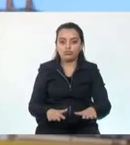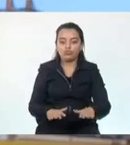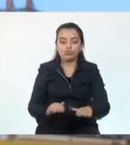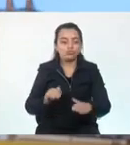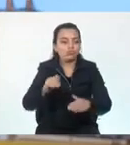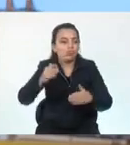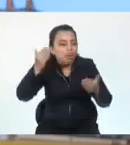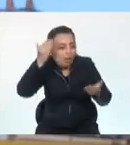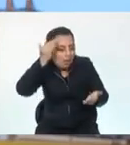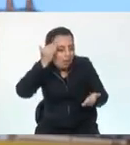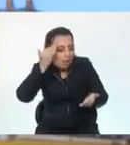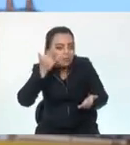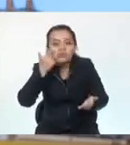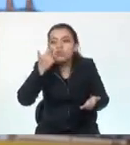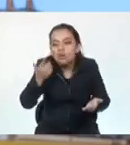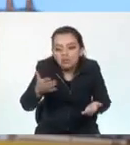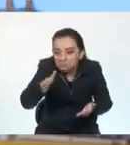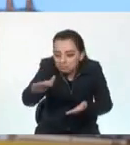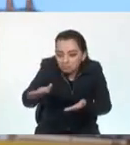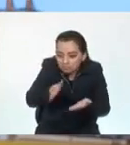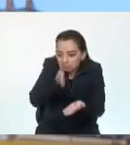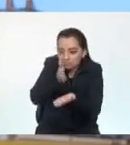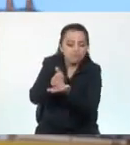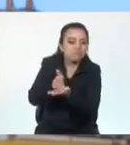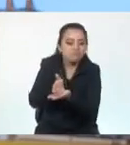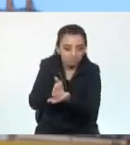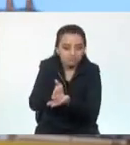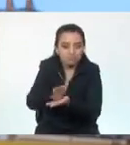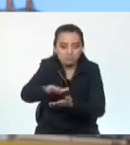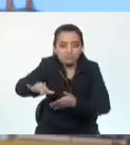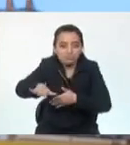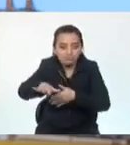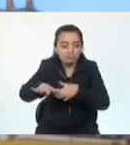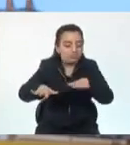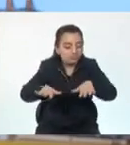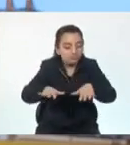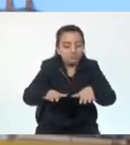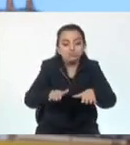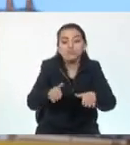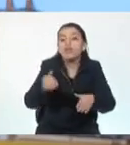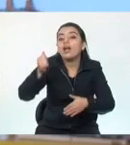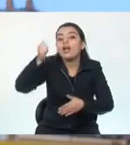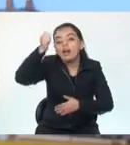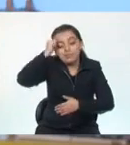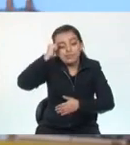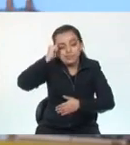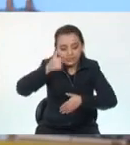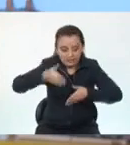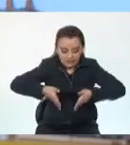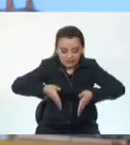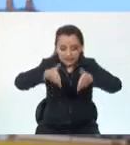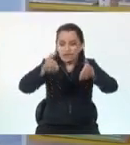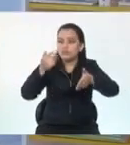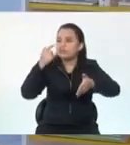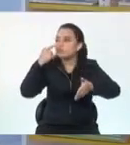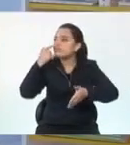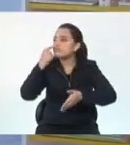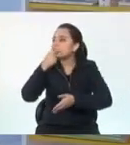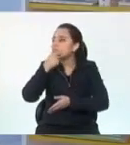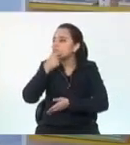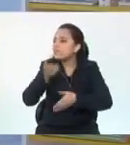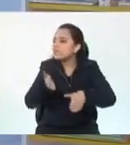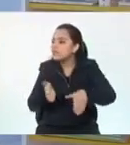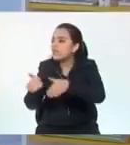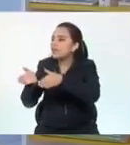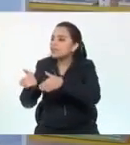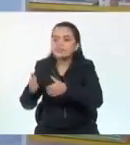direcciones, llegar a lugares específicos, aprender a ubicarnos en las calles para poder hacer